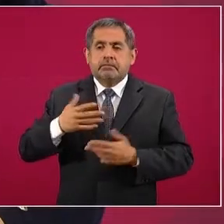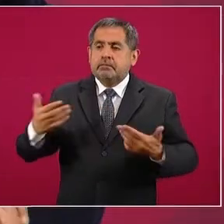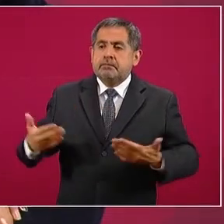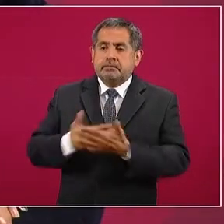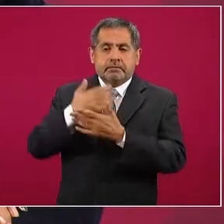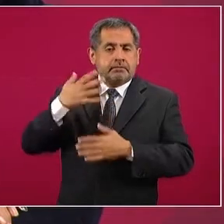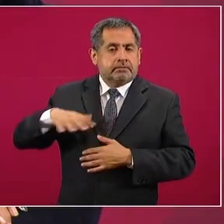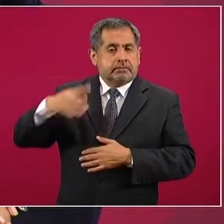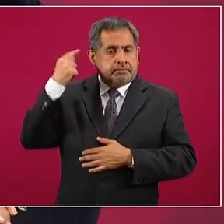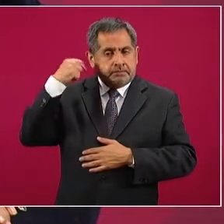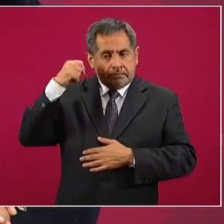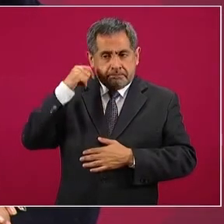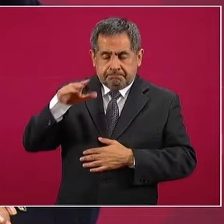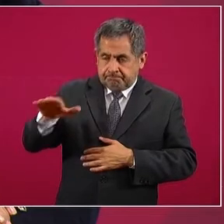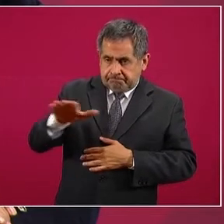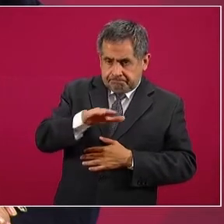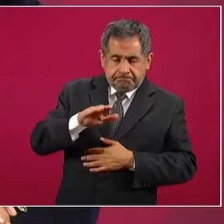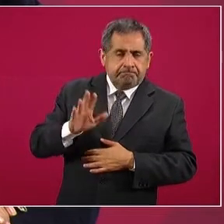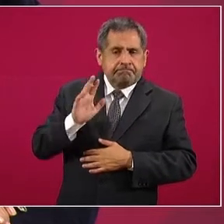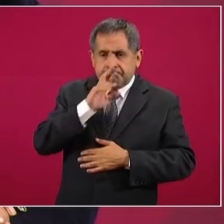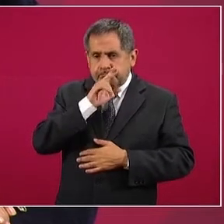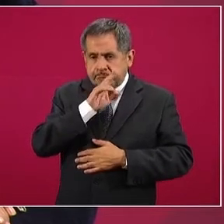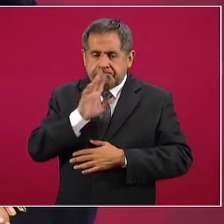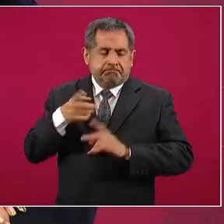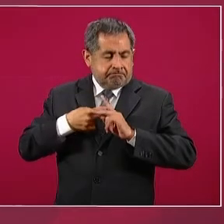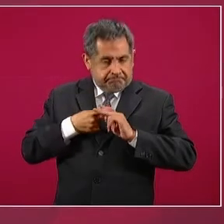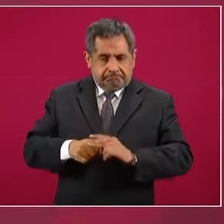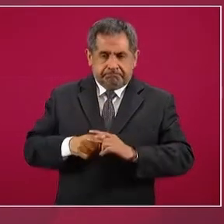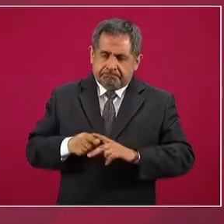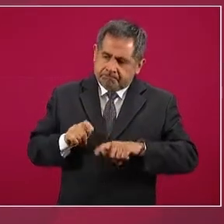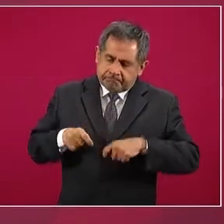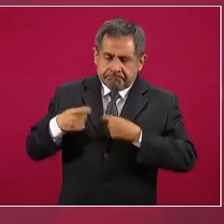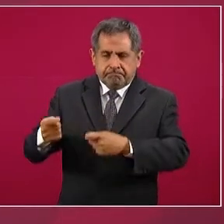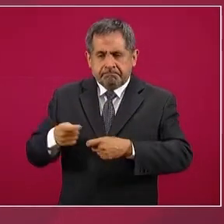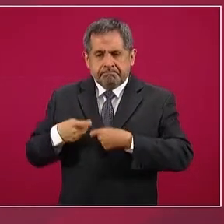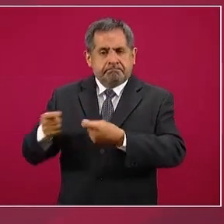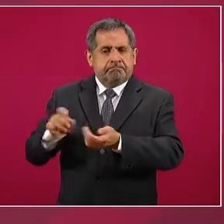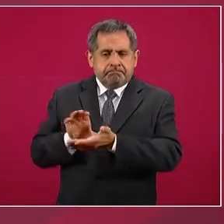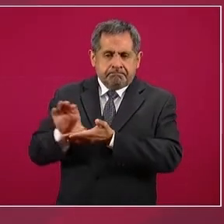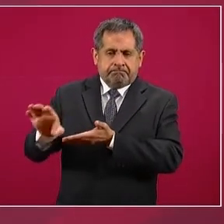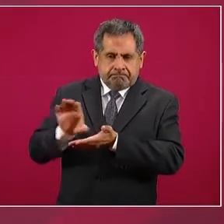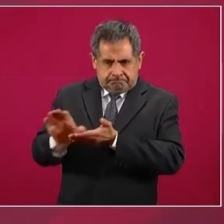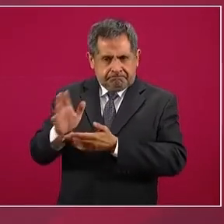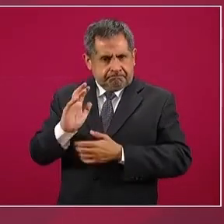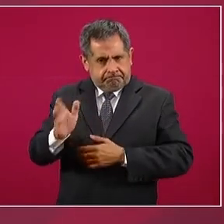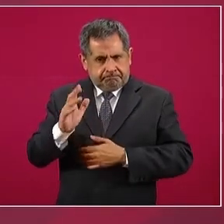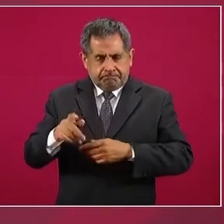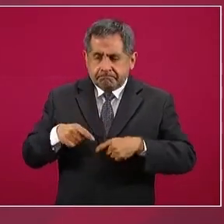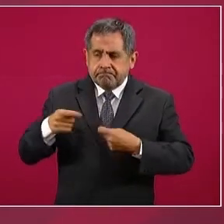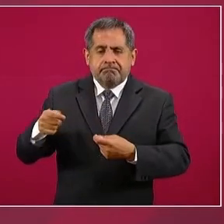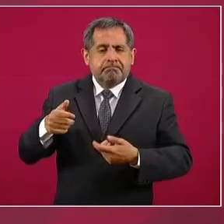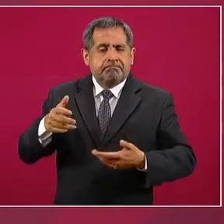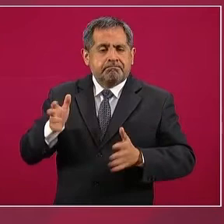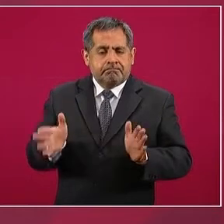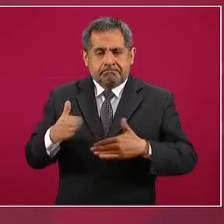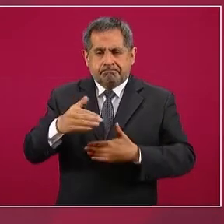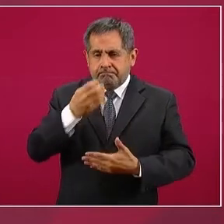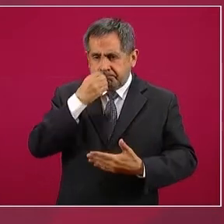que ya se inició la entrega de despensas,